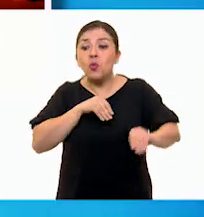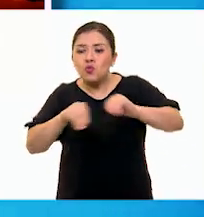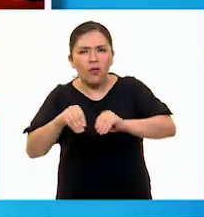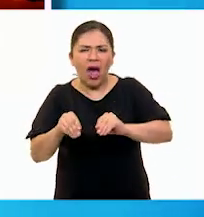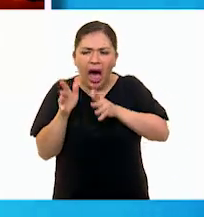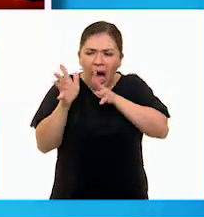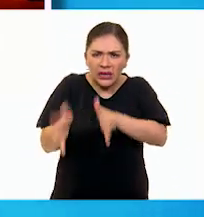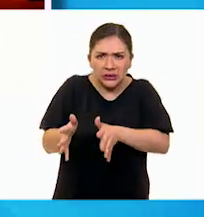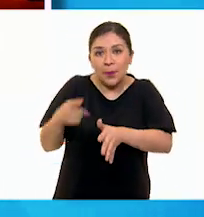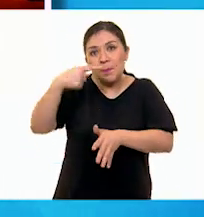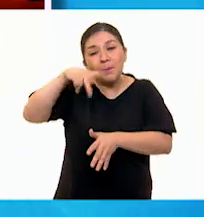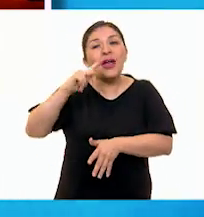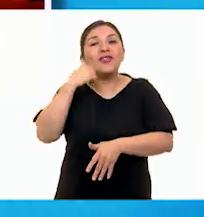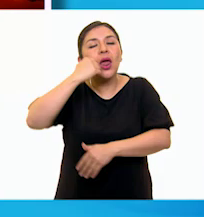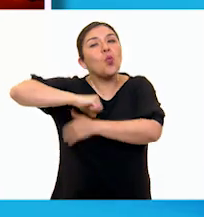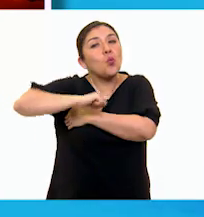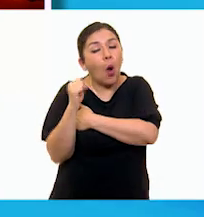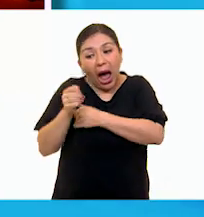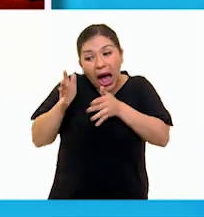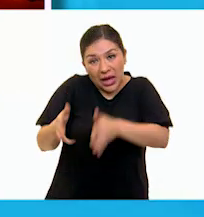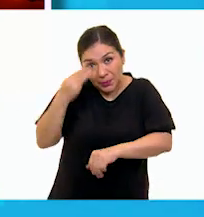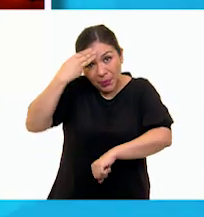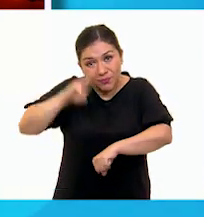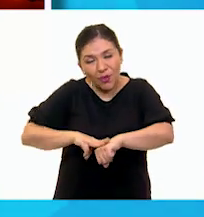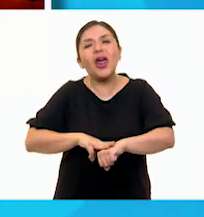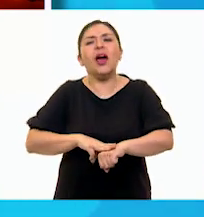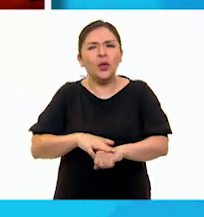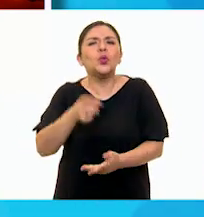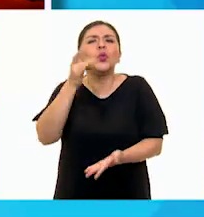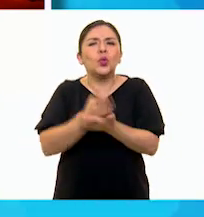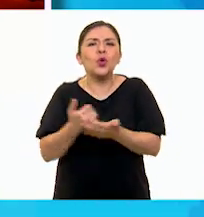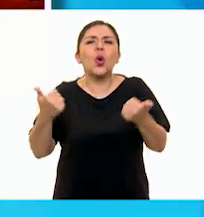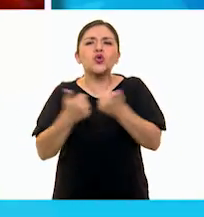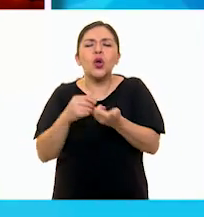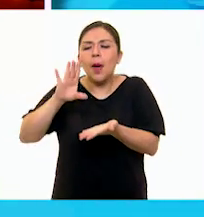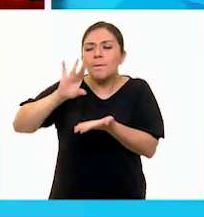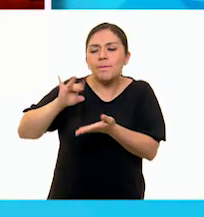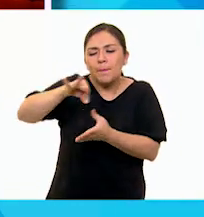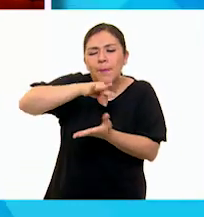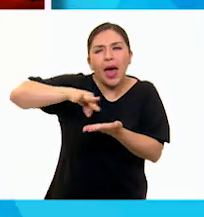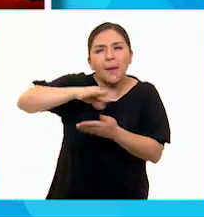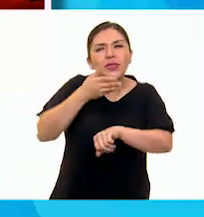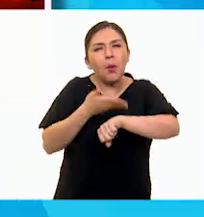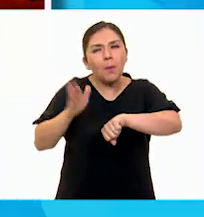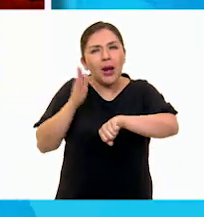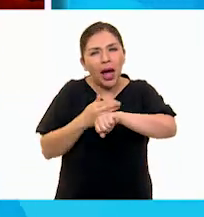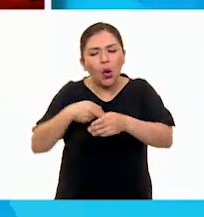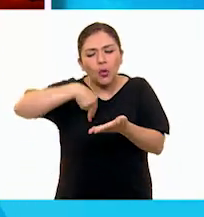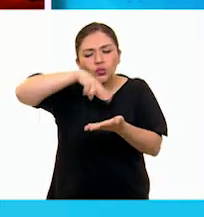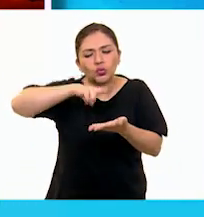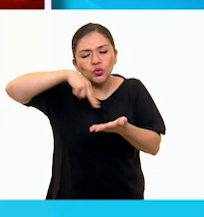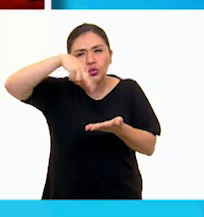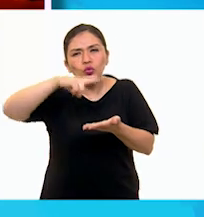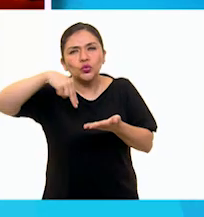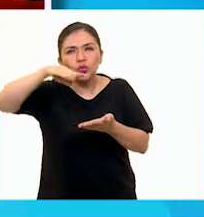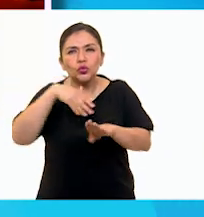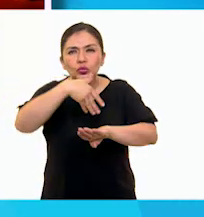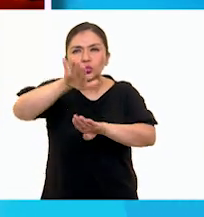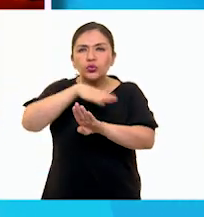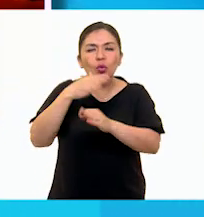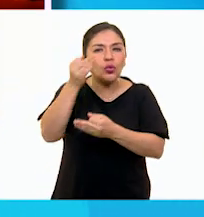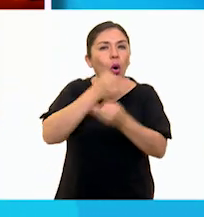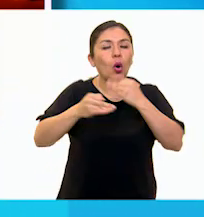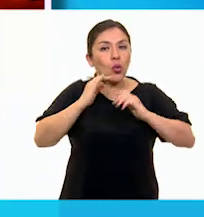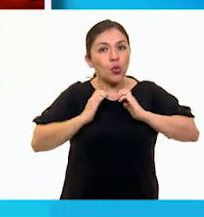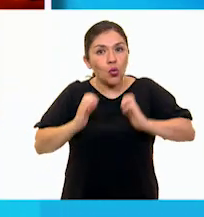moviendo, pero lo queremos guardar tal cual, simplemente agarramos pegamento blanco y un pincel y se lo ponemos